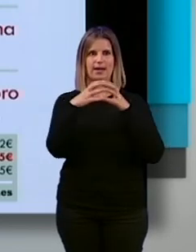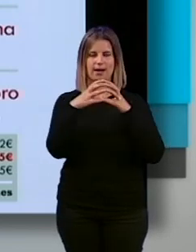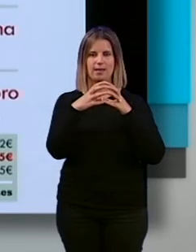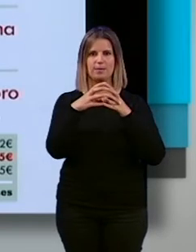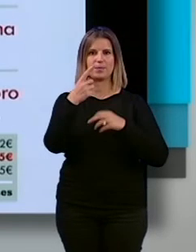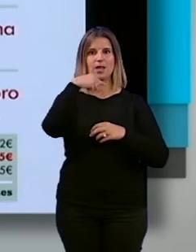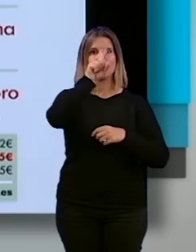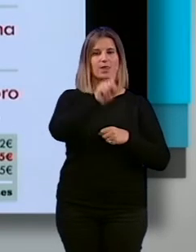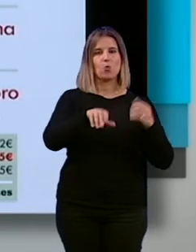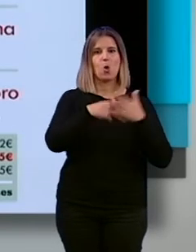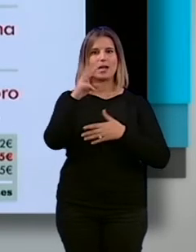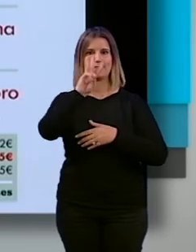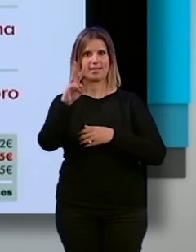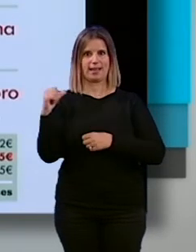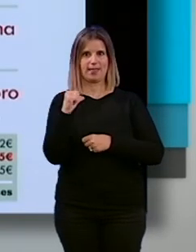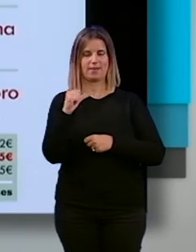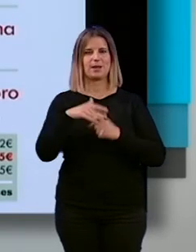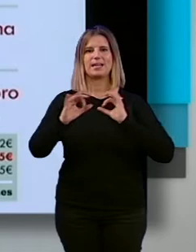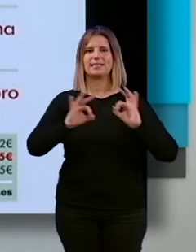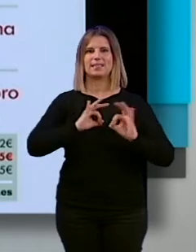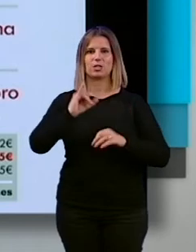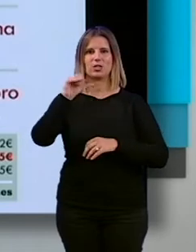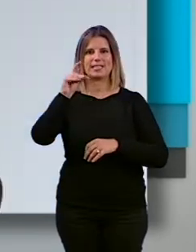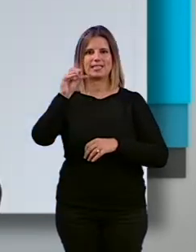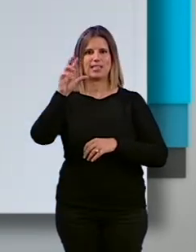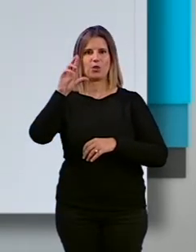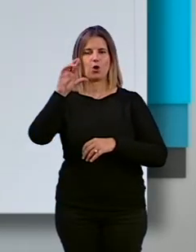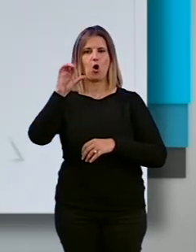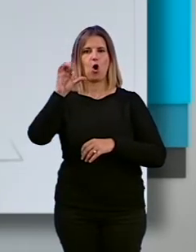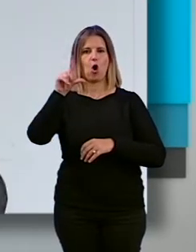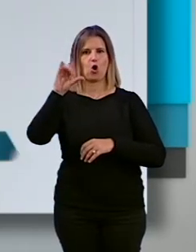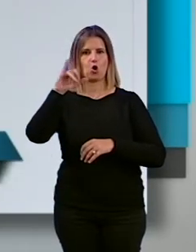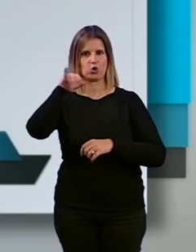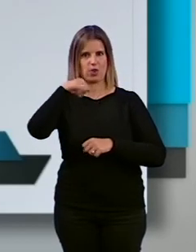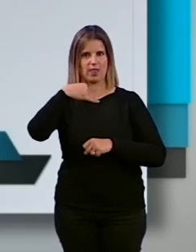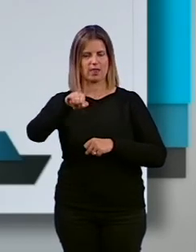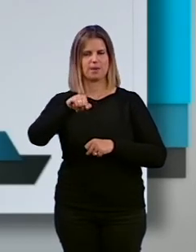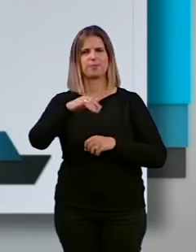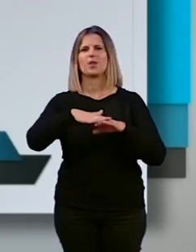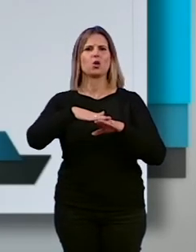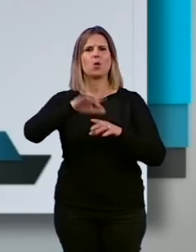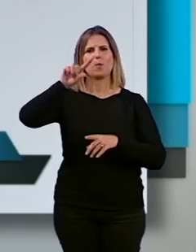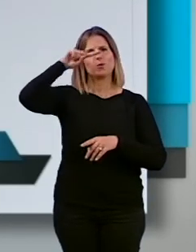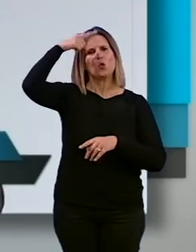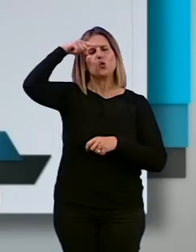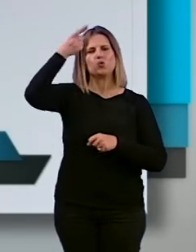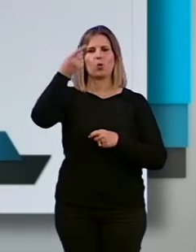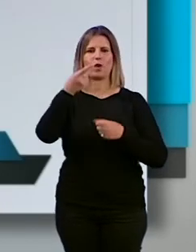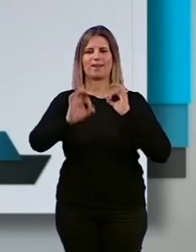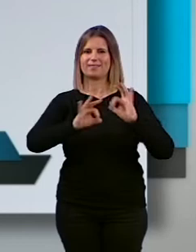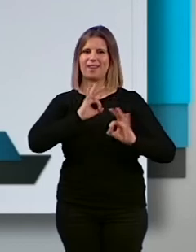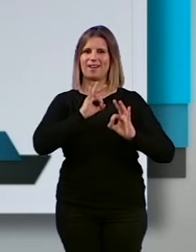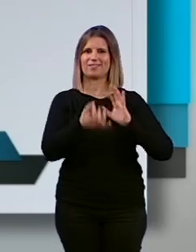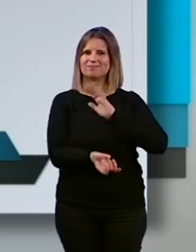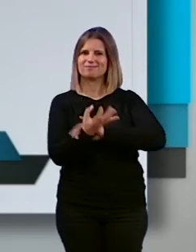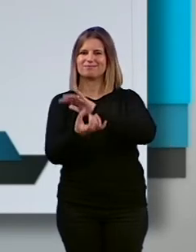llevará a cabo del 1 al 3 de abril en el Teatro Isidro El Goso del Zaidín. Creas también esa cultura del teatro en nuestros barrios que la gente se